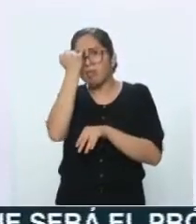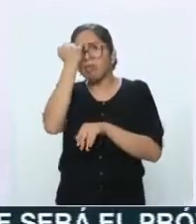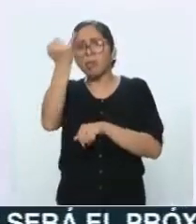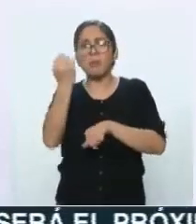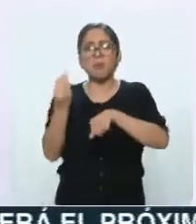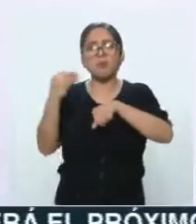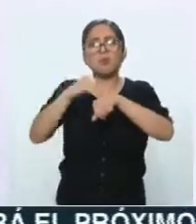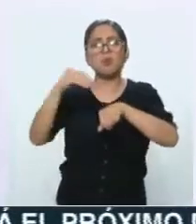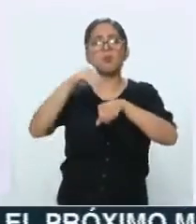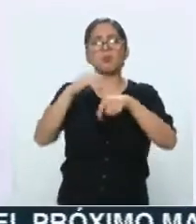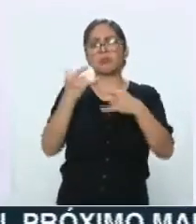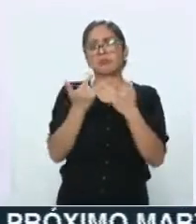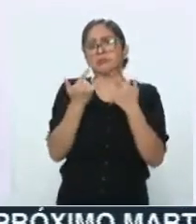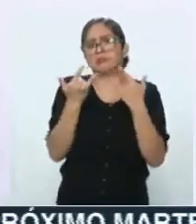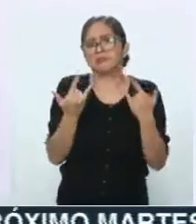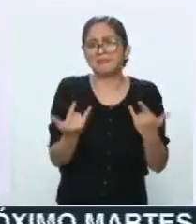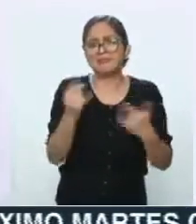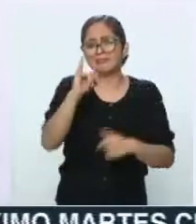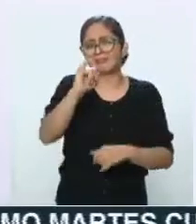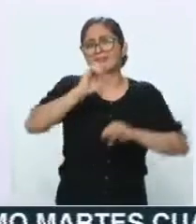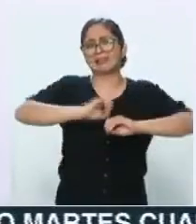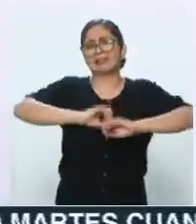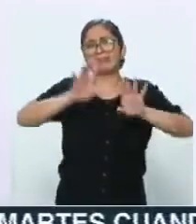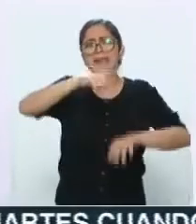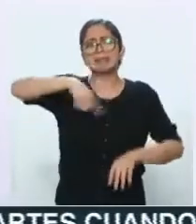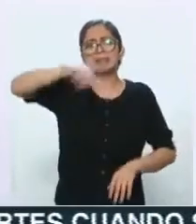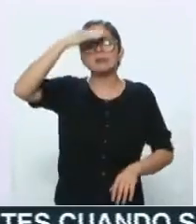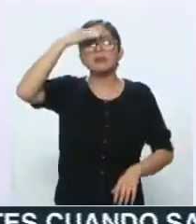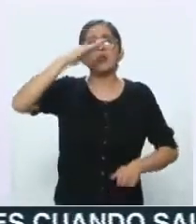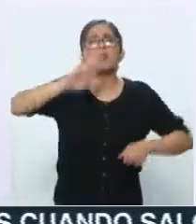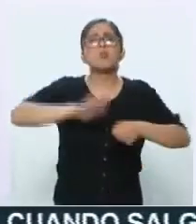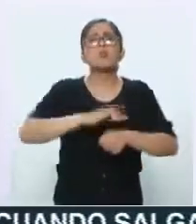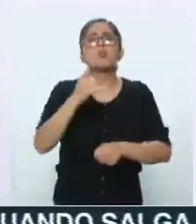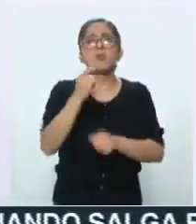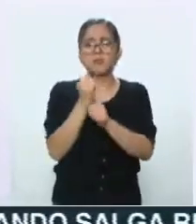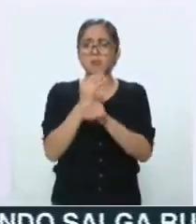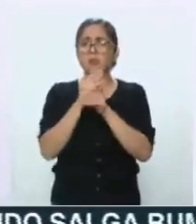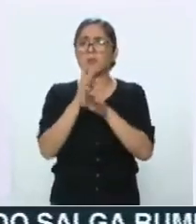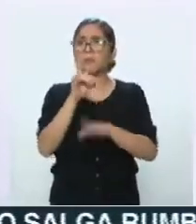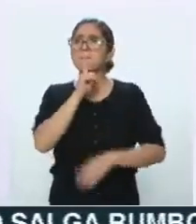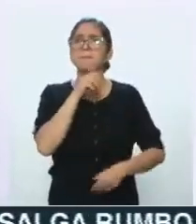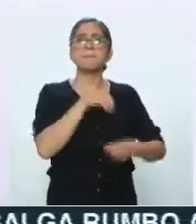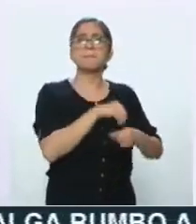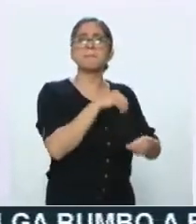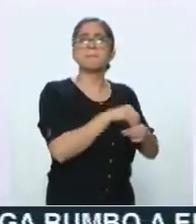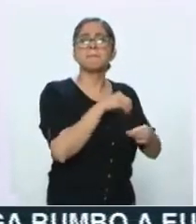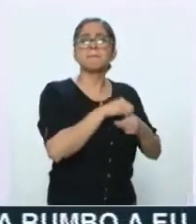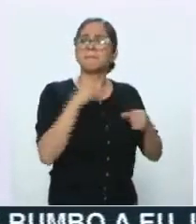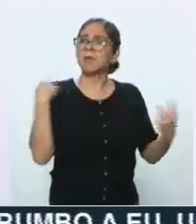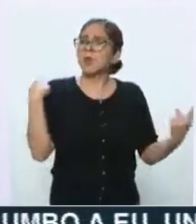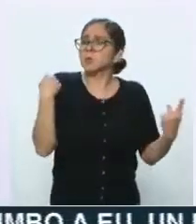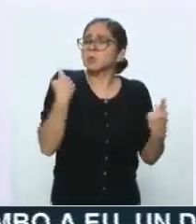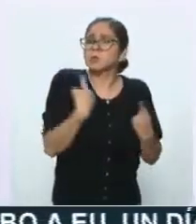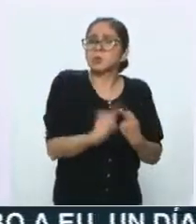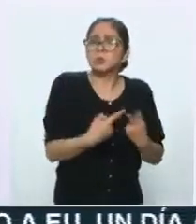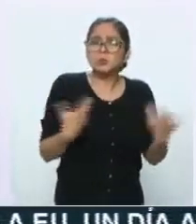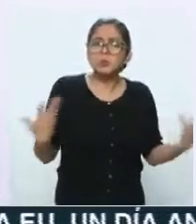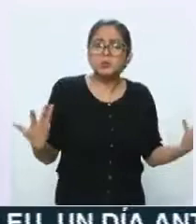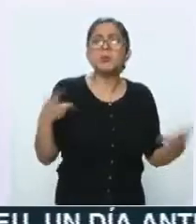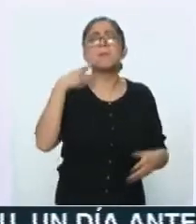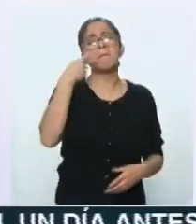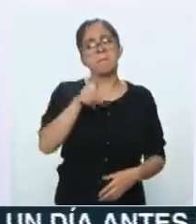que sí conocemos el móvil de por qué se ocultó esa información. Y no hay duda de que eso tiene que ver con la